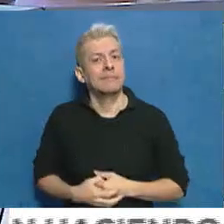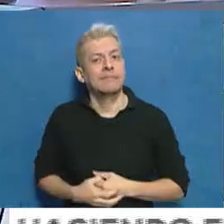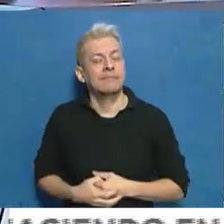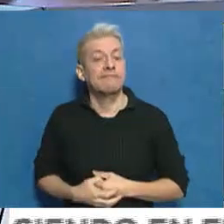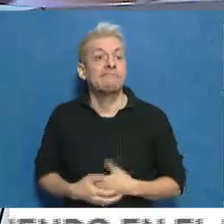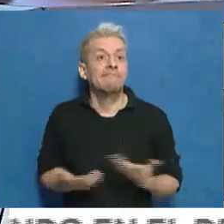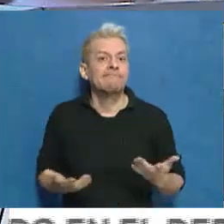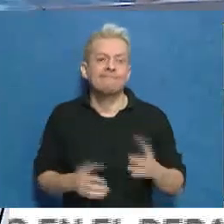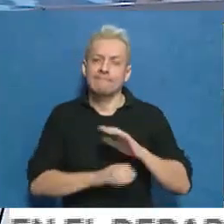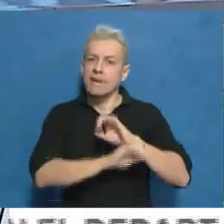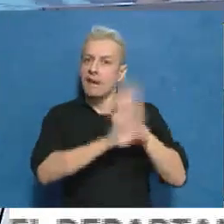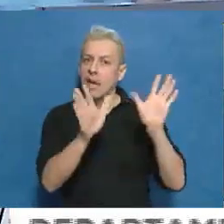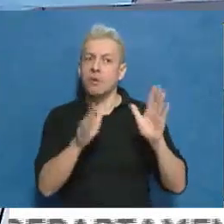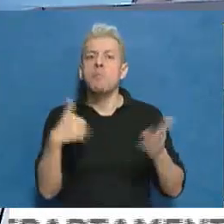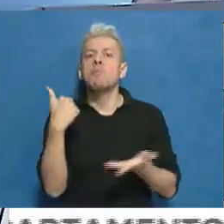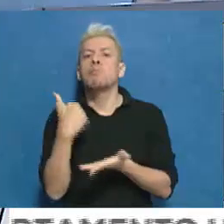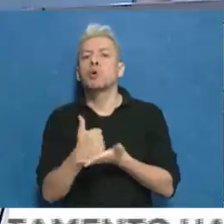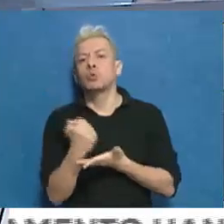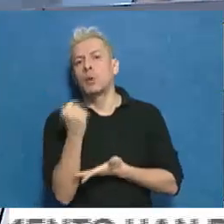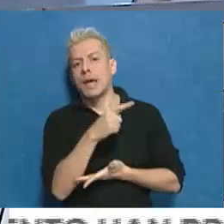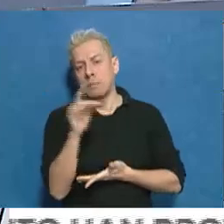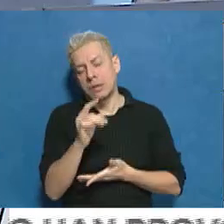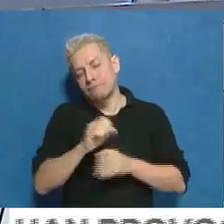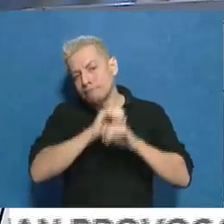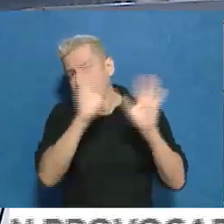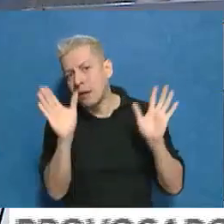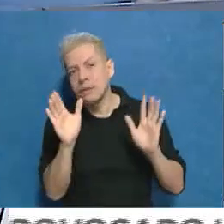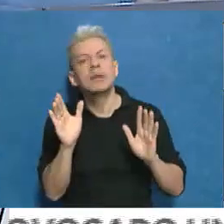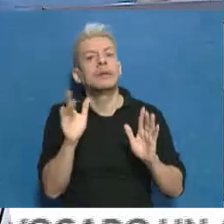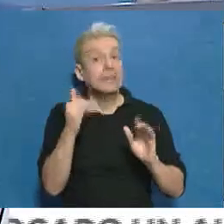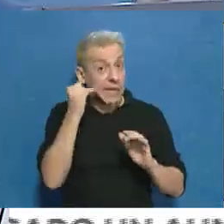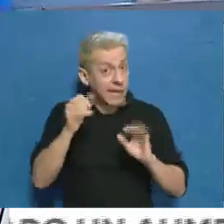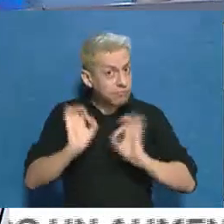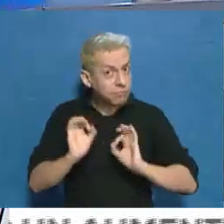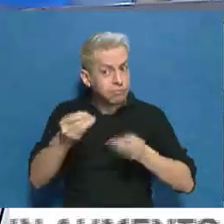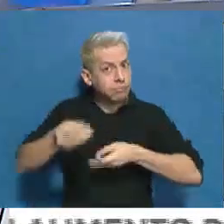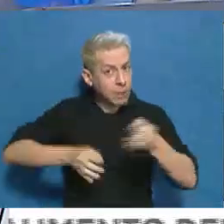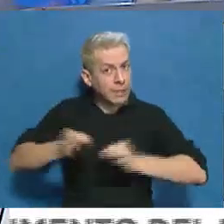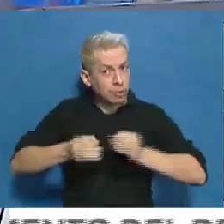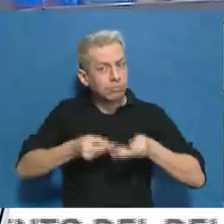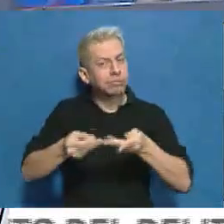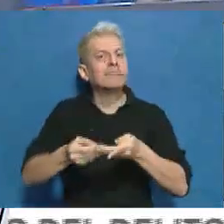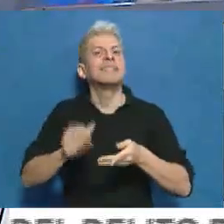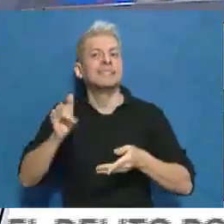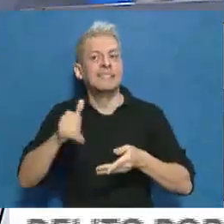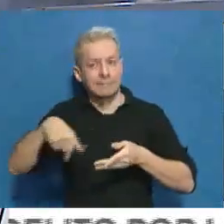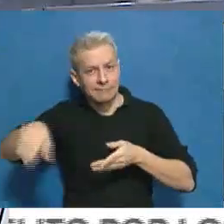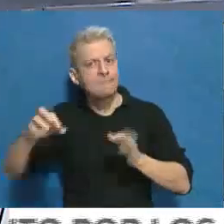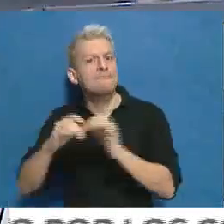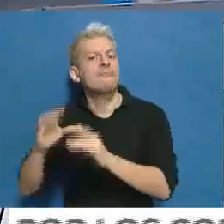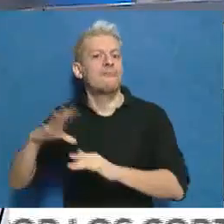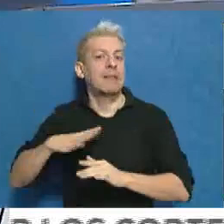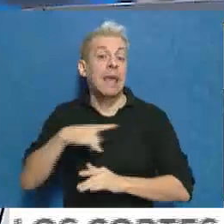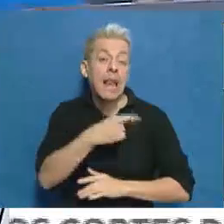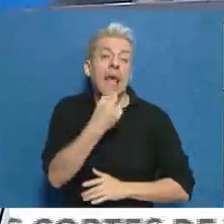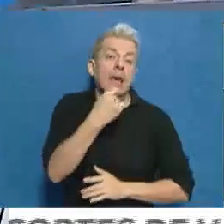Bueno, está clara la postura del diputado. Esto ya se presentó, ¿verdad? Sí, aunque todavía no tiene Estado parlamentario y él puso algunos